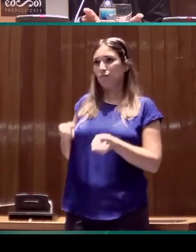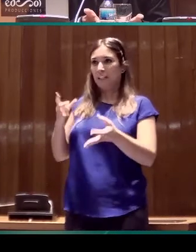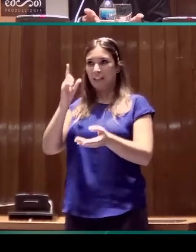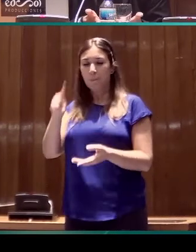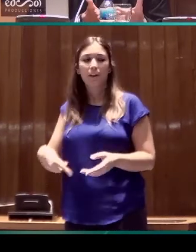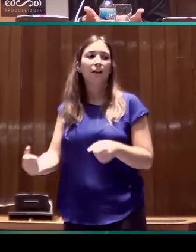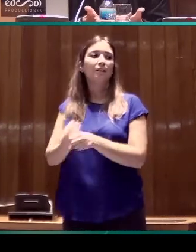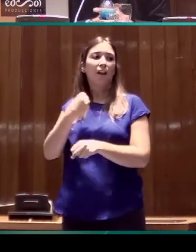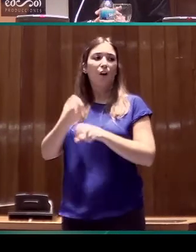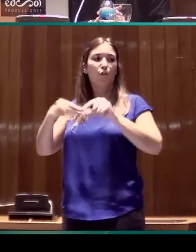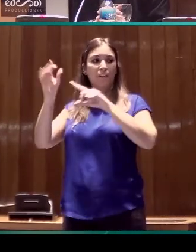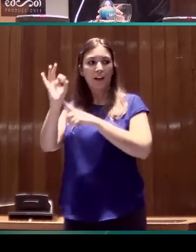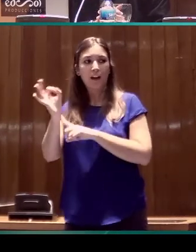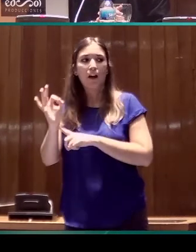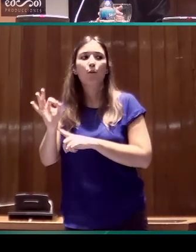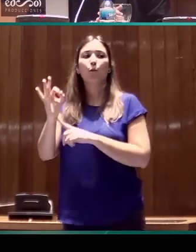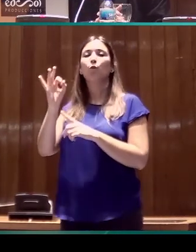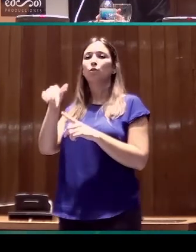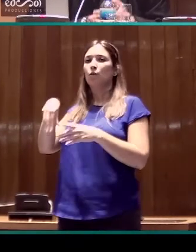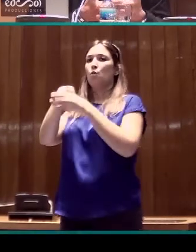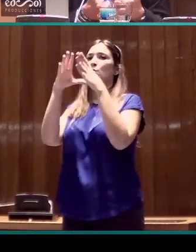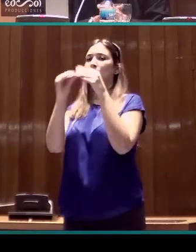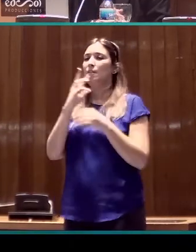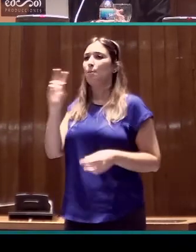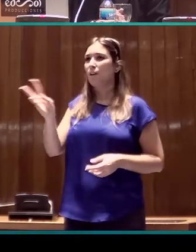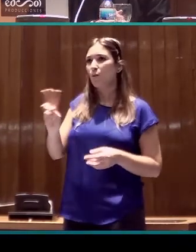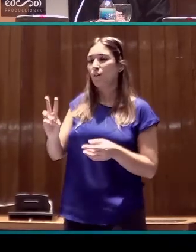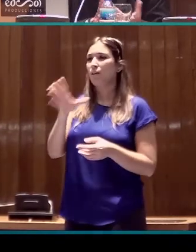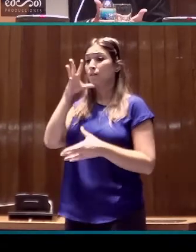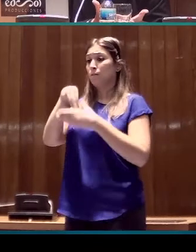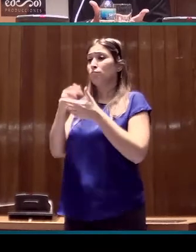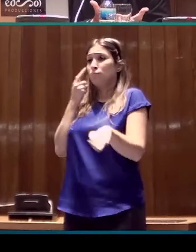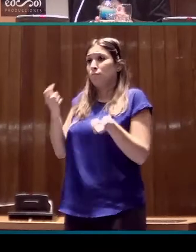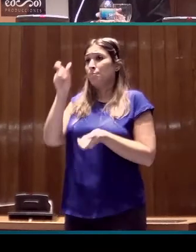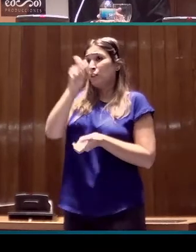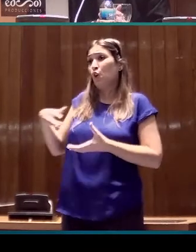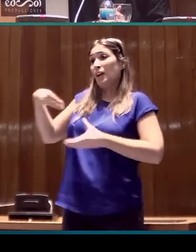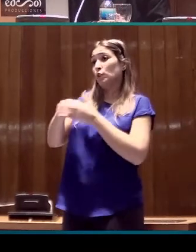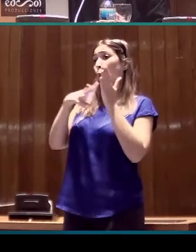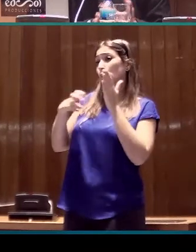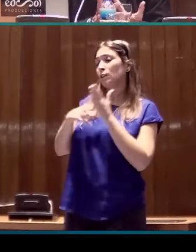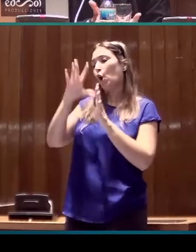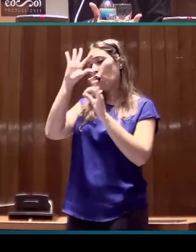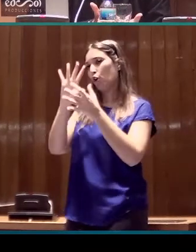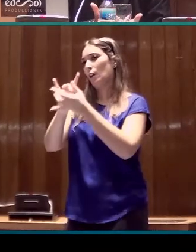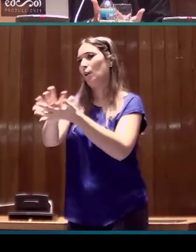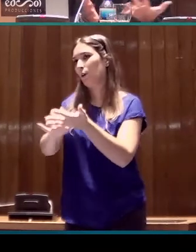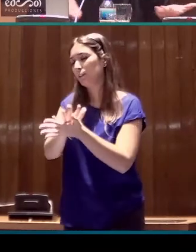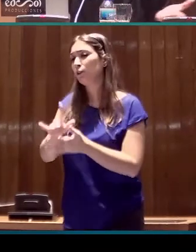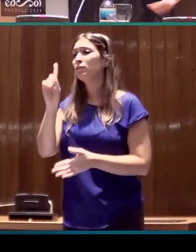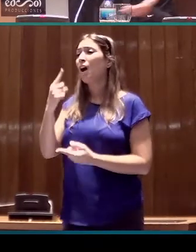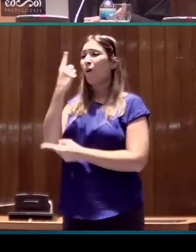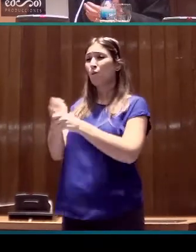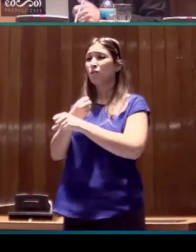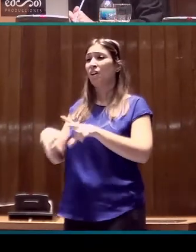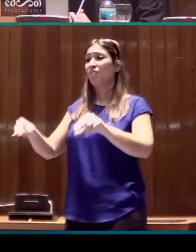Trabajos de fin de grado, que se están haciendo ahora en la Universidad de Valladolid y que dirigen miembros de UCILSE, sobre la lengua de signos, evidentemente. Trabajos de fin de máster, como